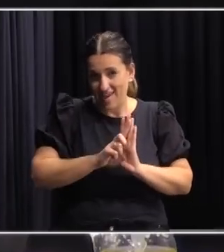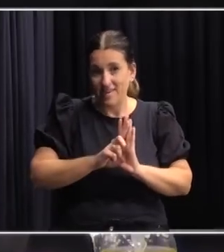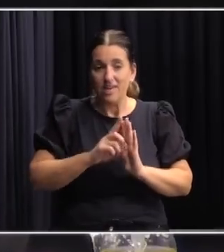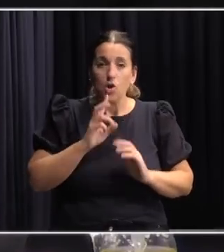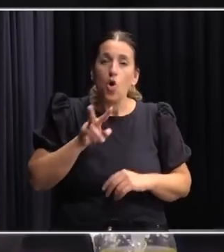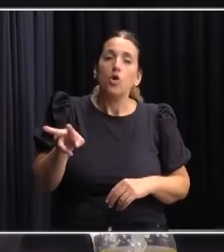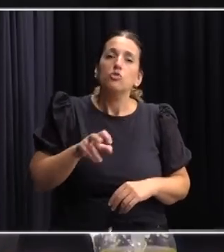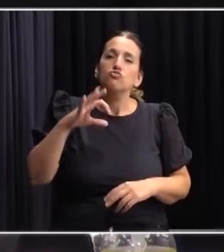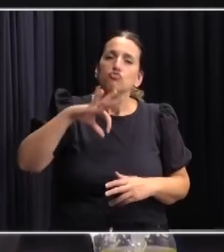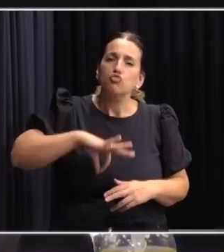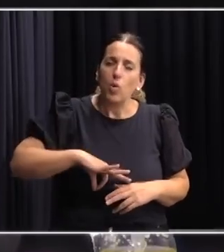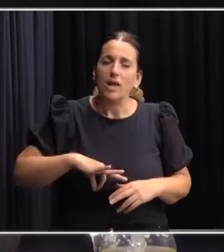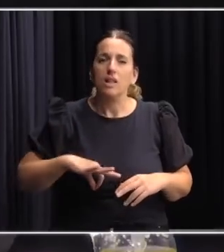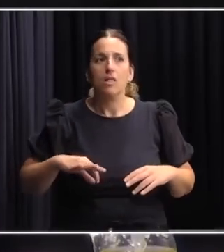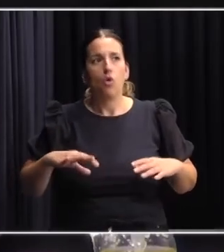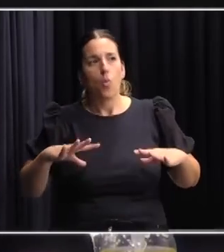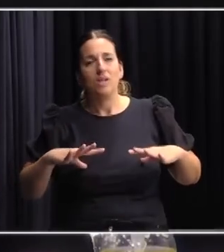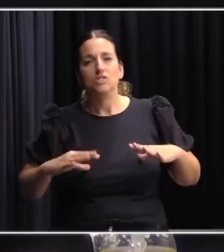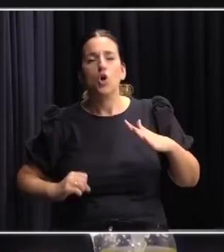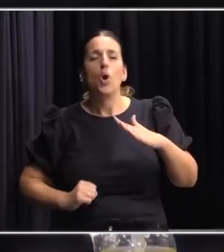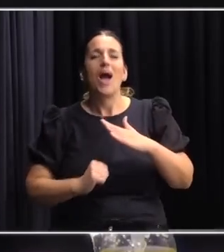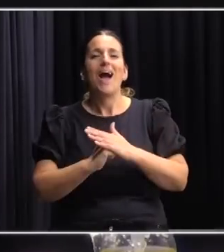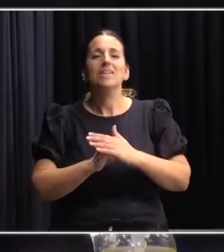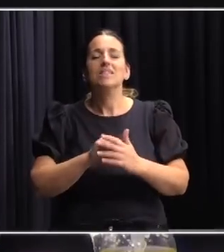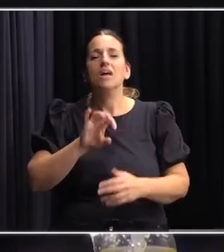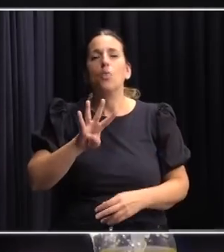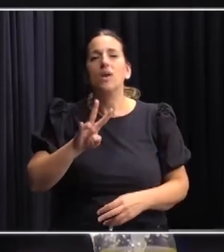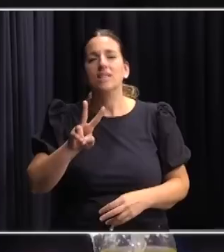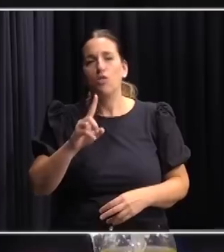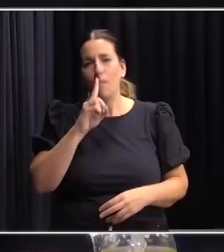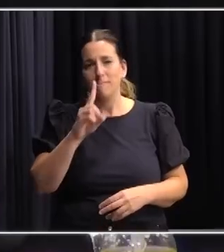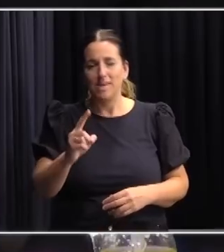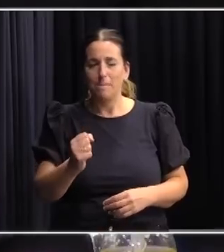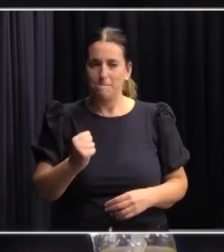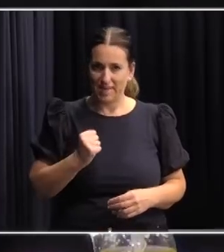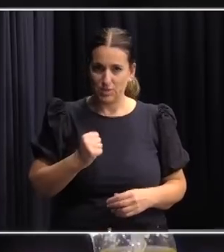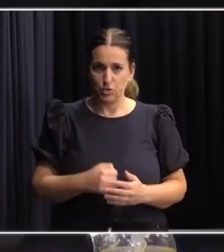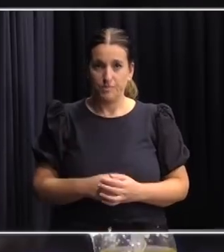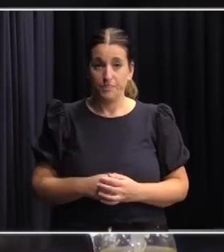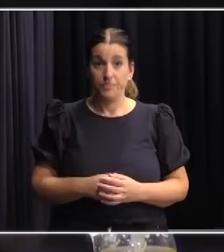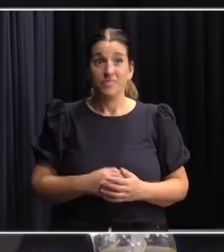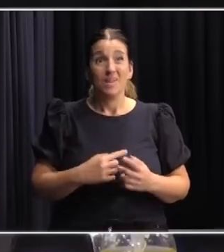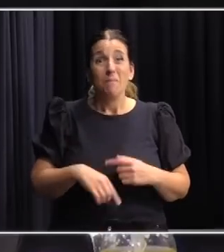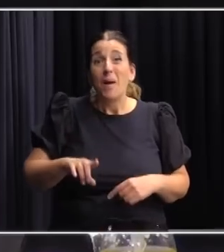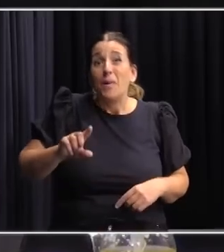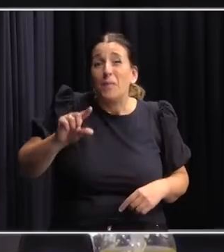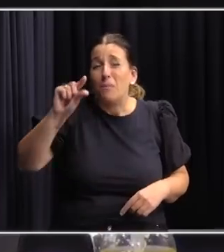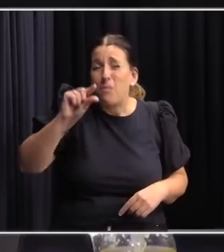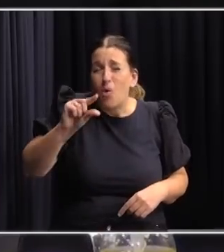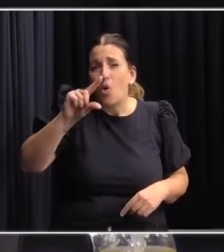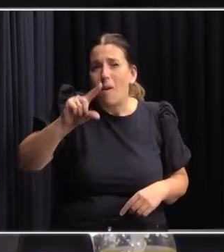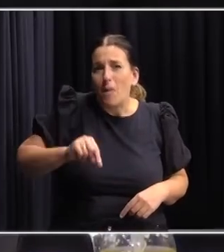ingresos jubilatorios de hasta 42.000 pesos. Cuanto más bajo sea